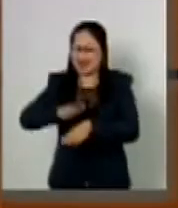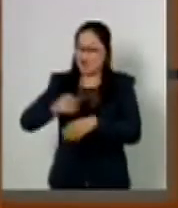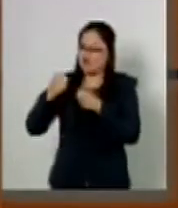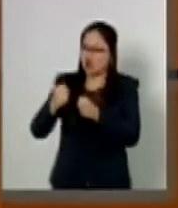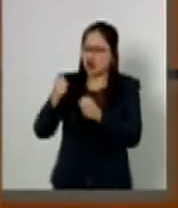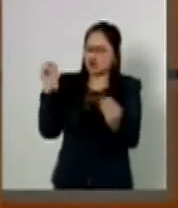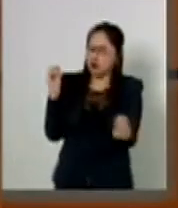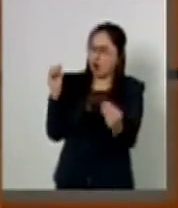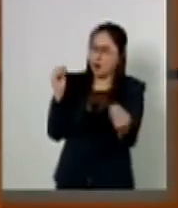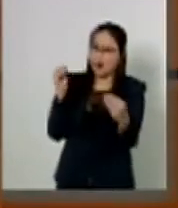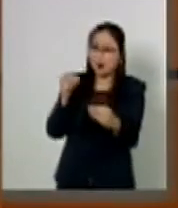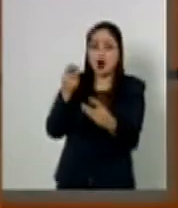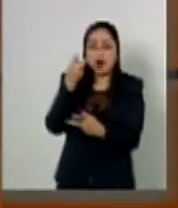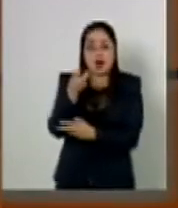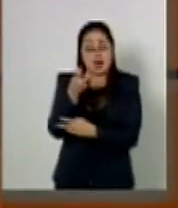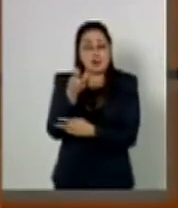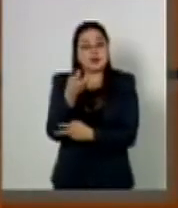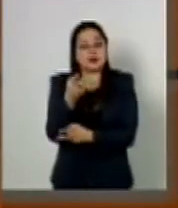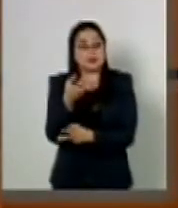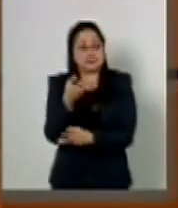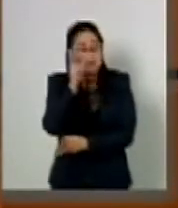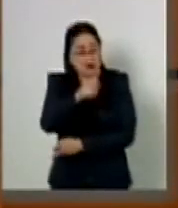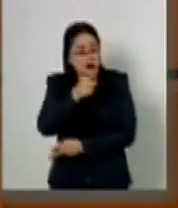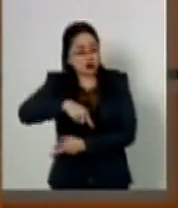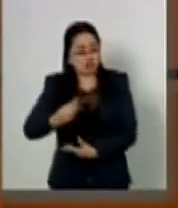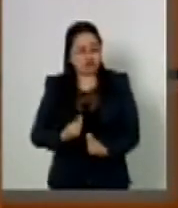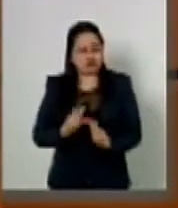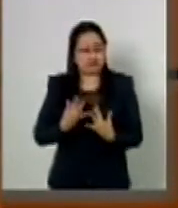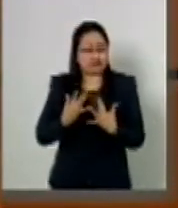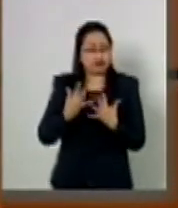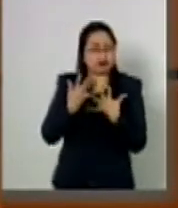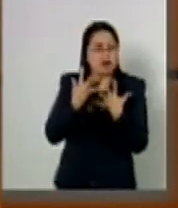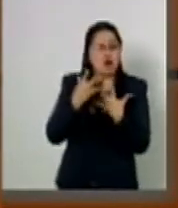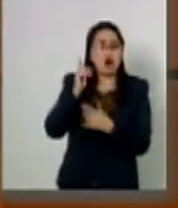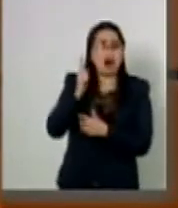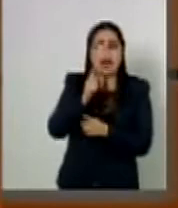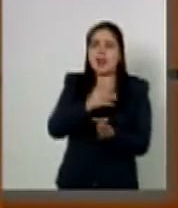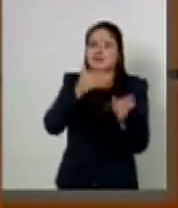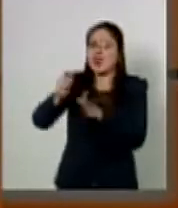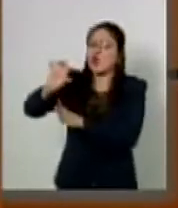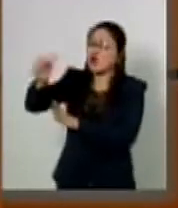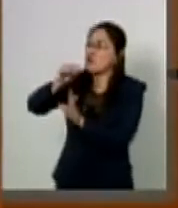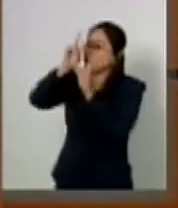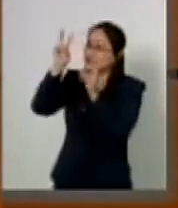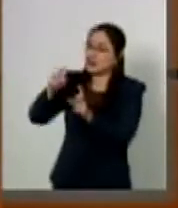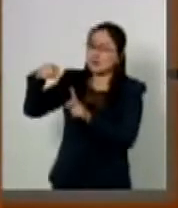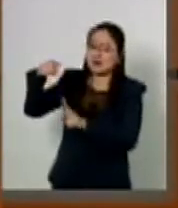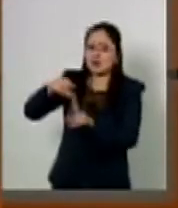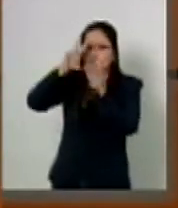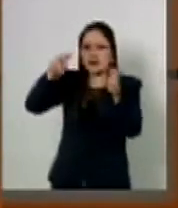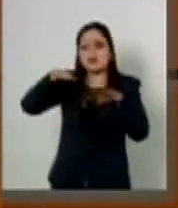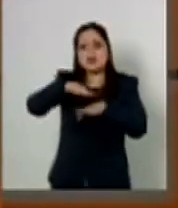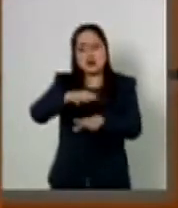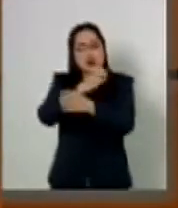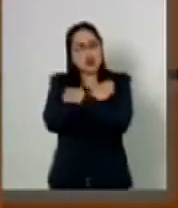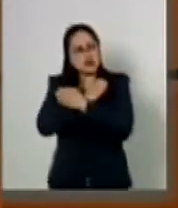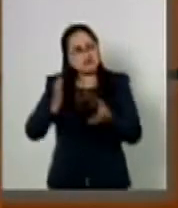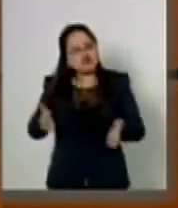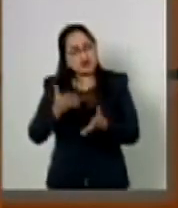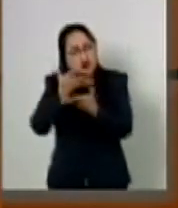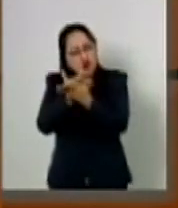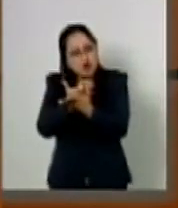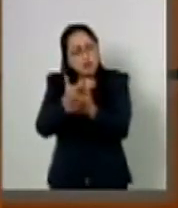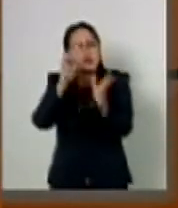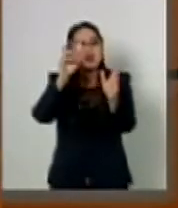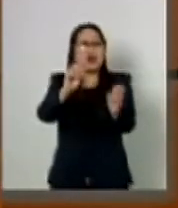tan intenso y que despierta tanta pasión fuera algún otro relacionado con educación, con fomento económico,